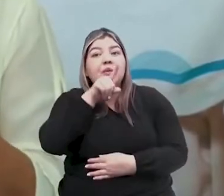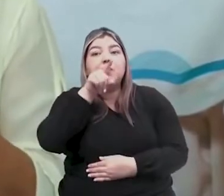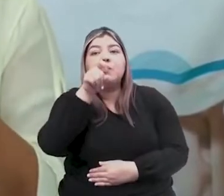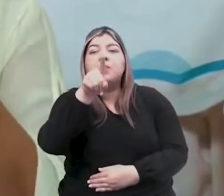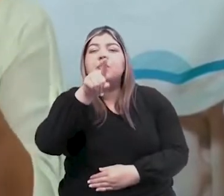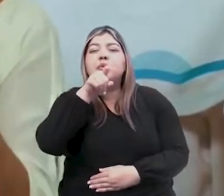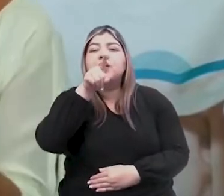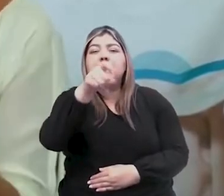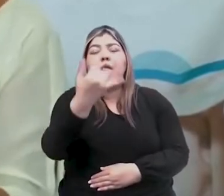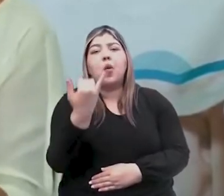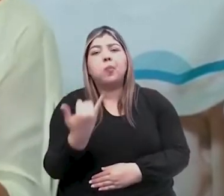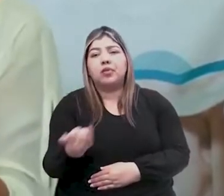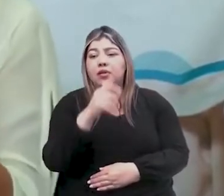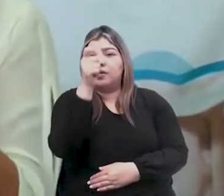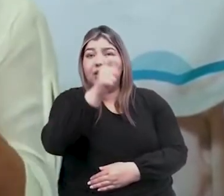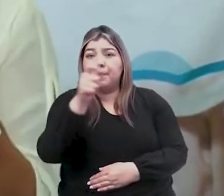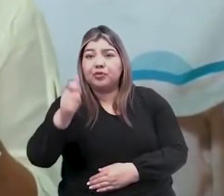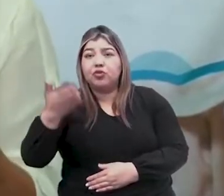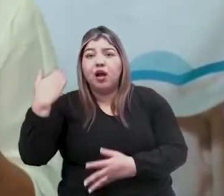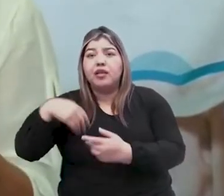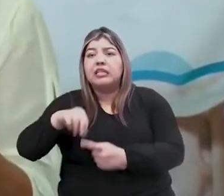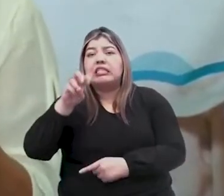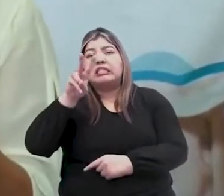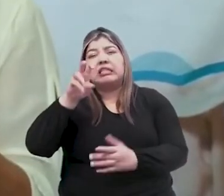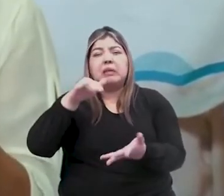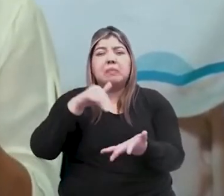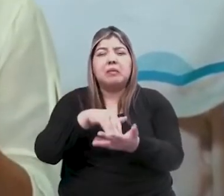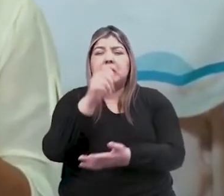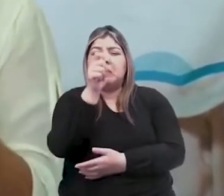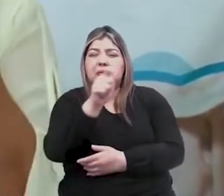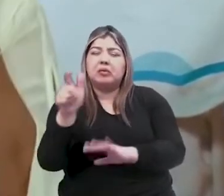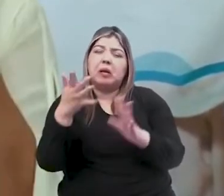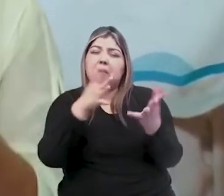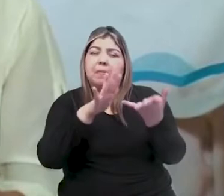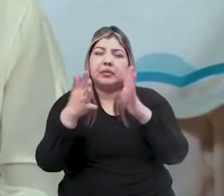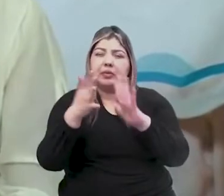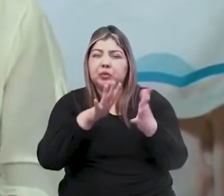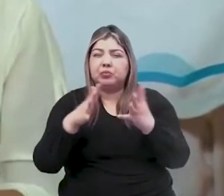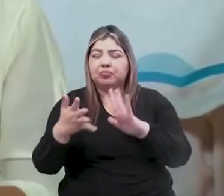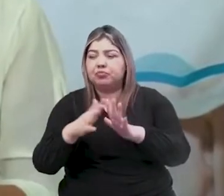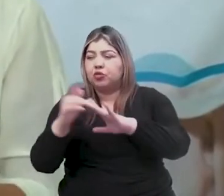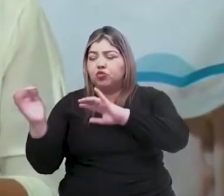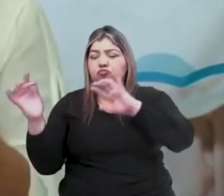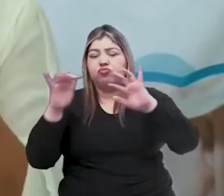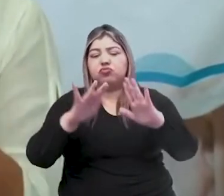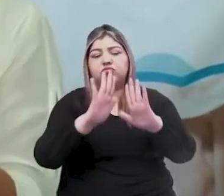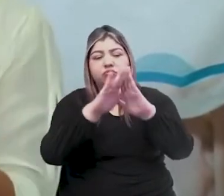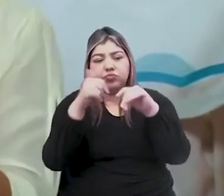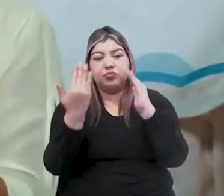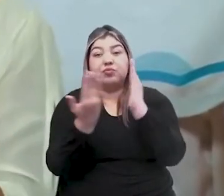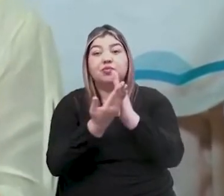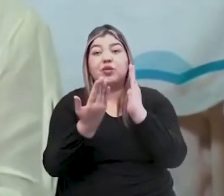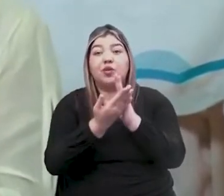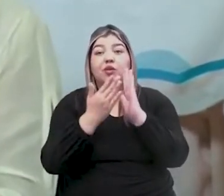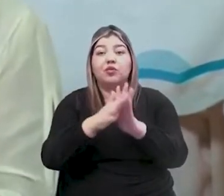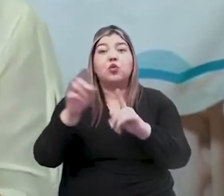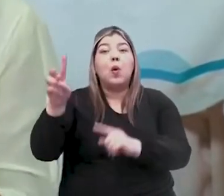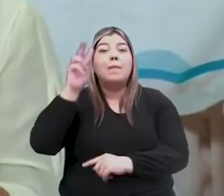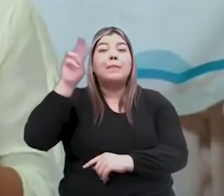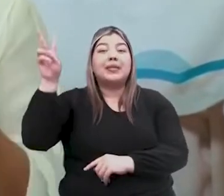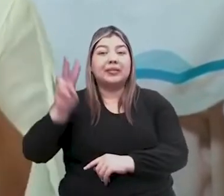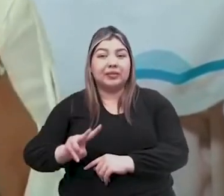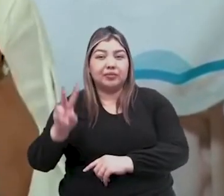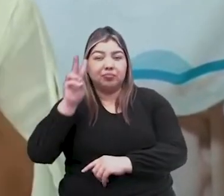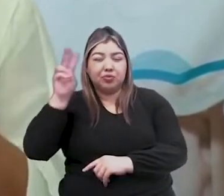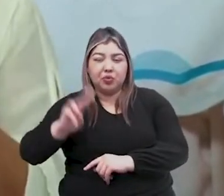población migrante. Más de 7.000 personas que están llegando a las aulas educativas oficiales provenientes de Venezuela.